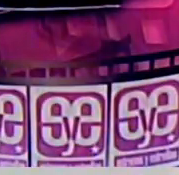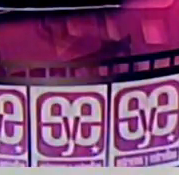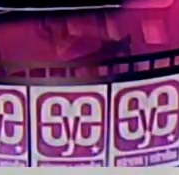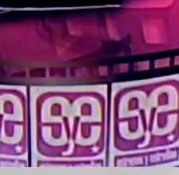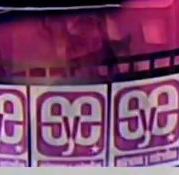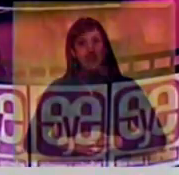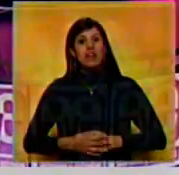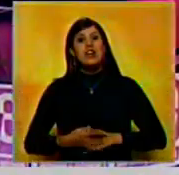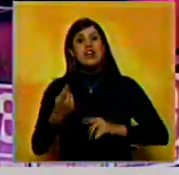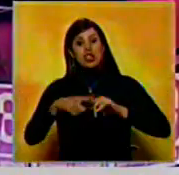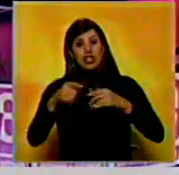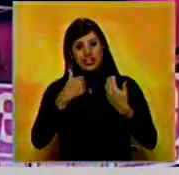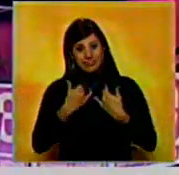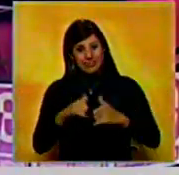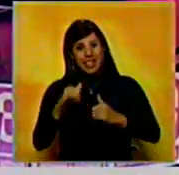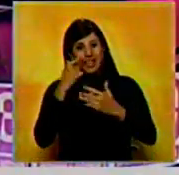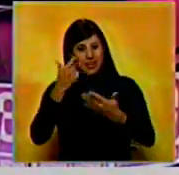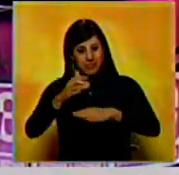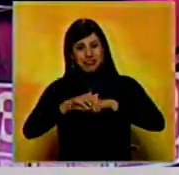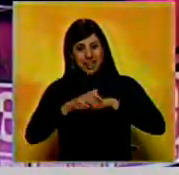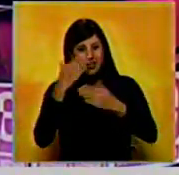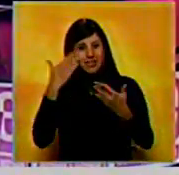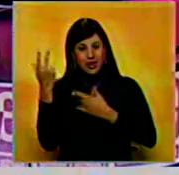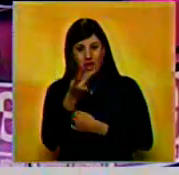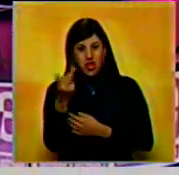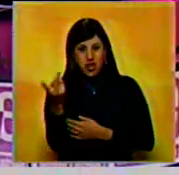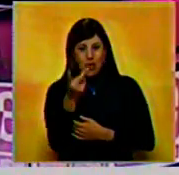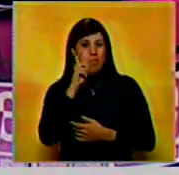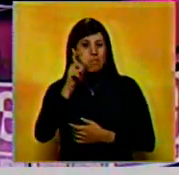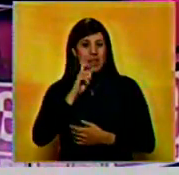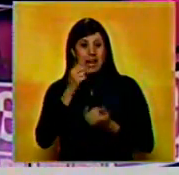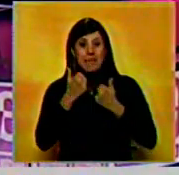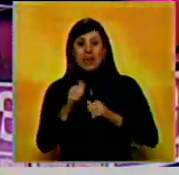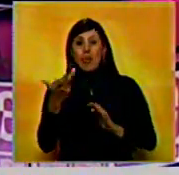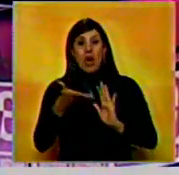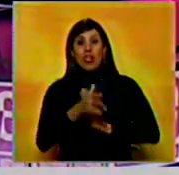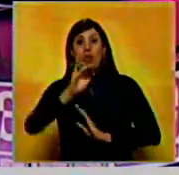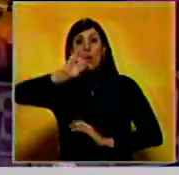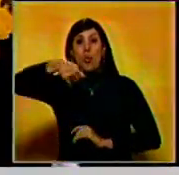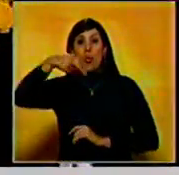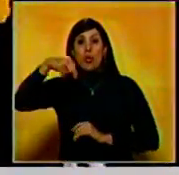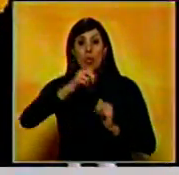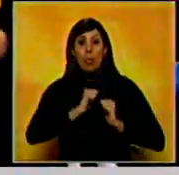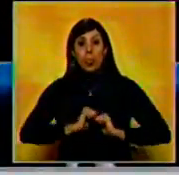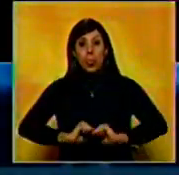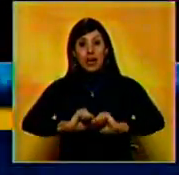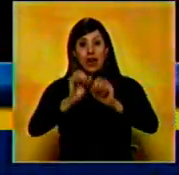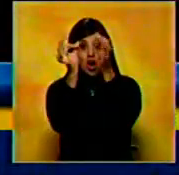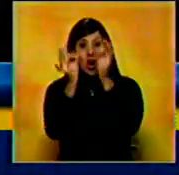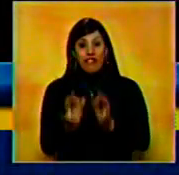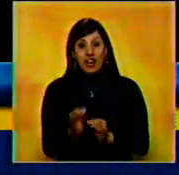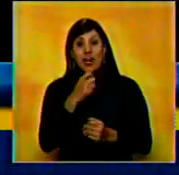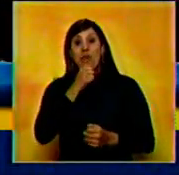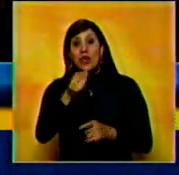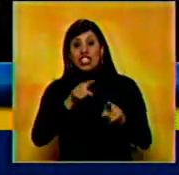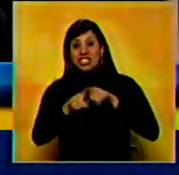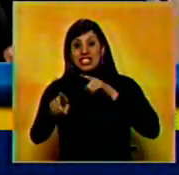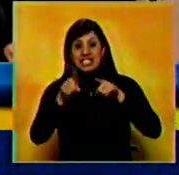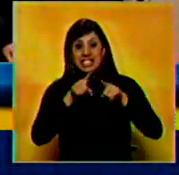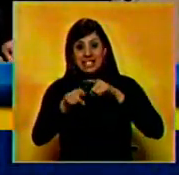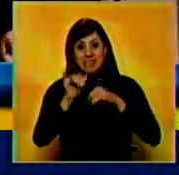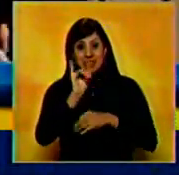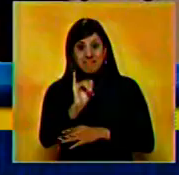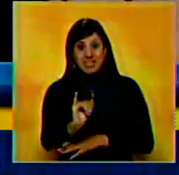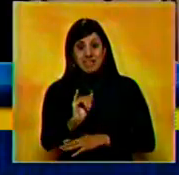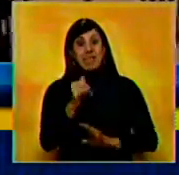Y el primogénito de los duques de Cambridge, Kate Middleton y el príncipe William, nacerá en el mes de julio. Así lo confirmó un portavoz del Palacio St.